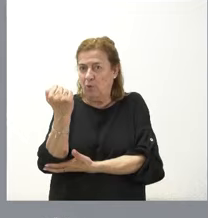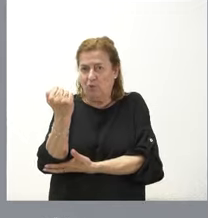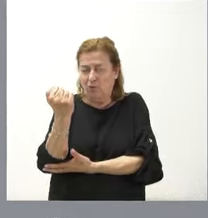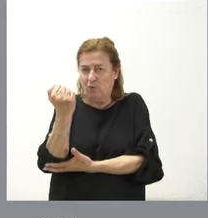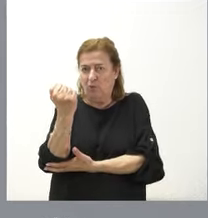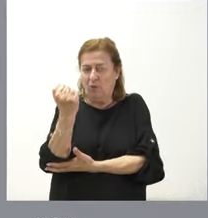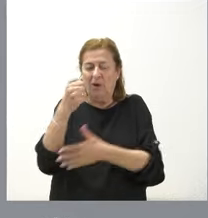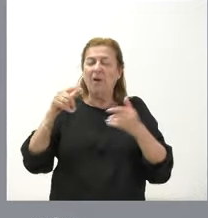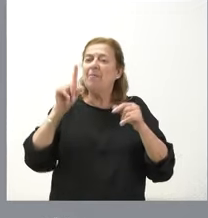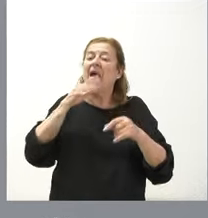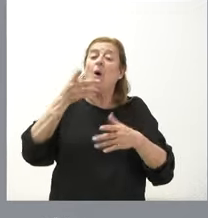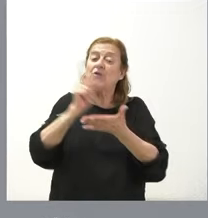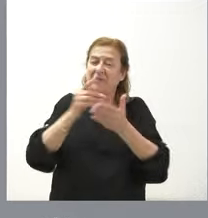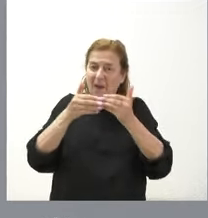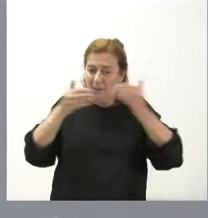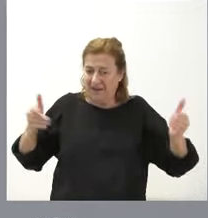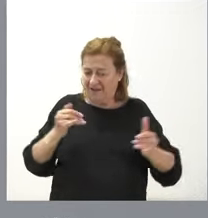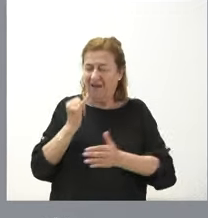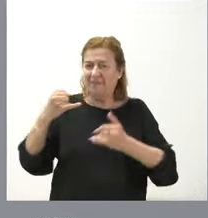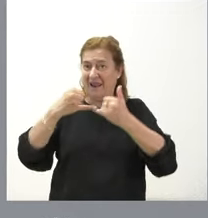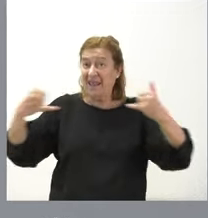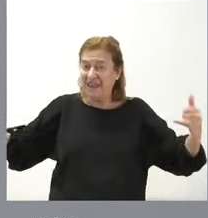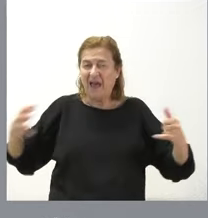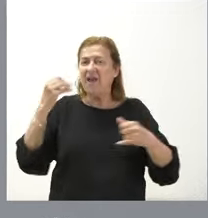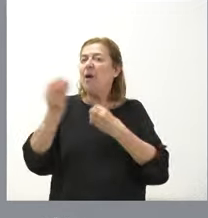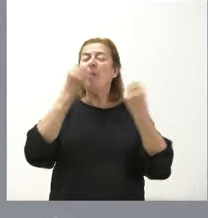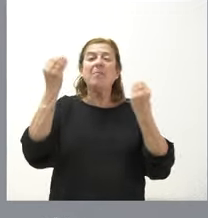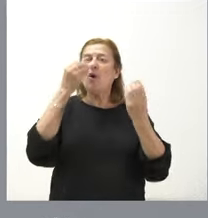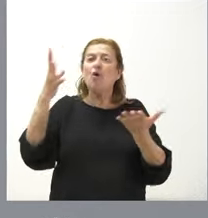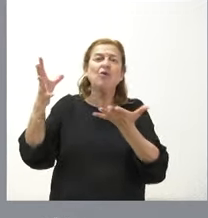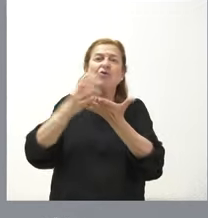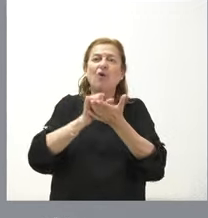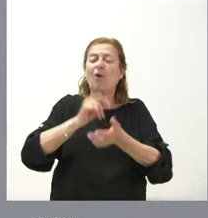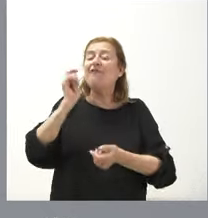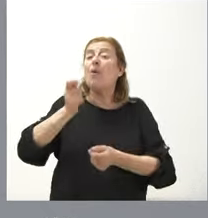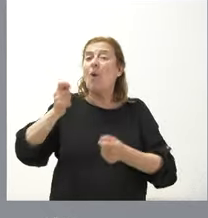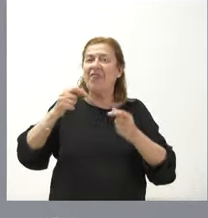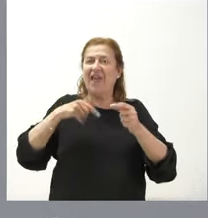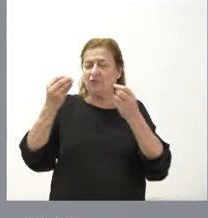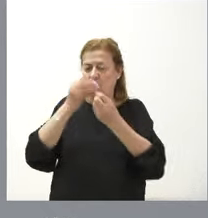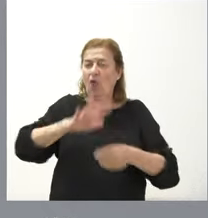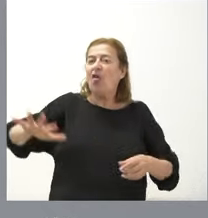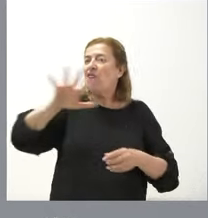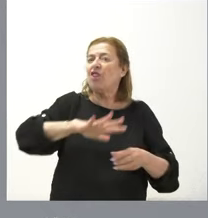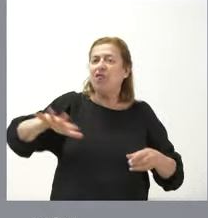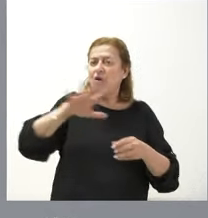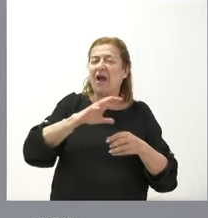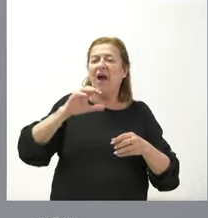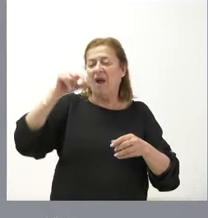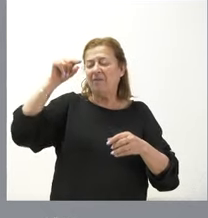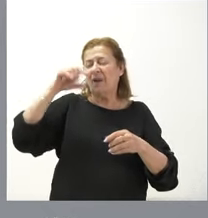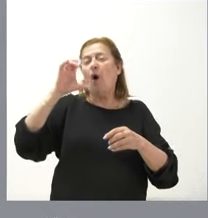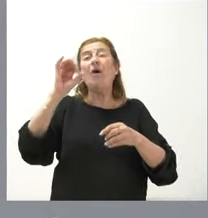reapertura de esa línea y de la mejora de todo tipo de frecuencias en relación con la zona oeste de nuestra